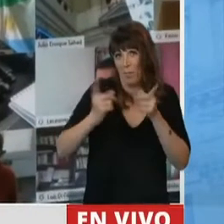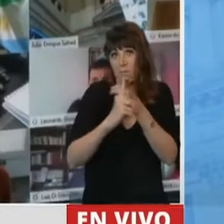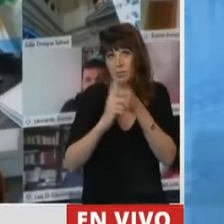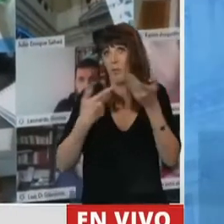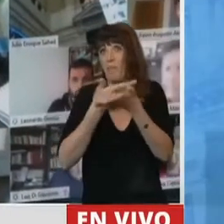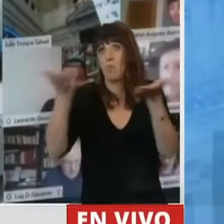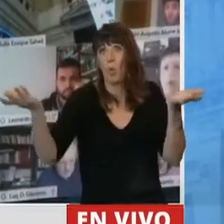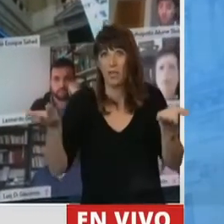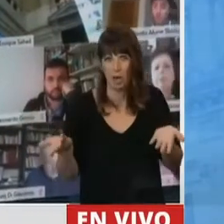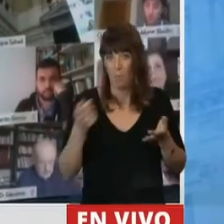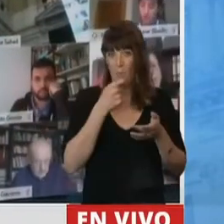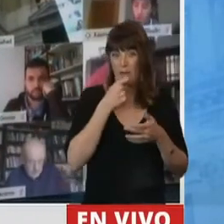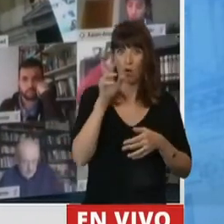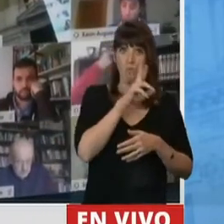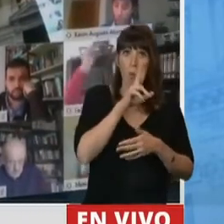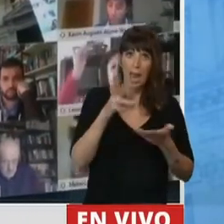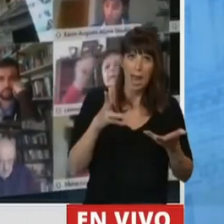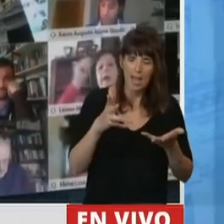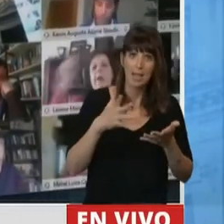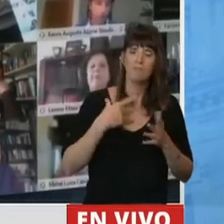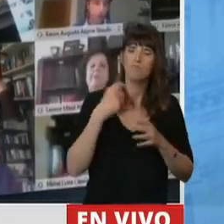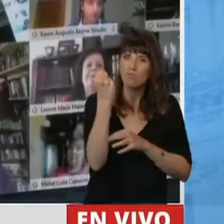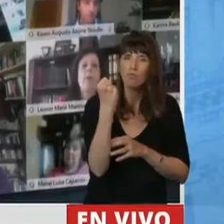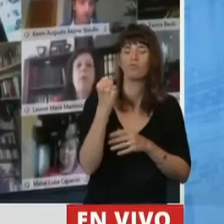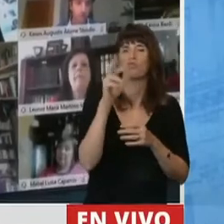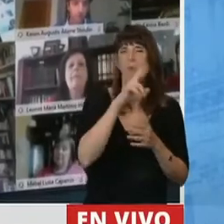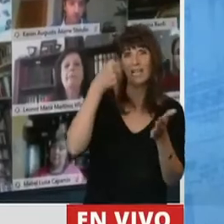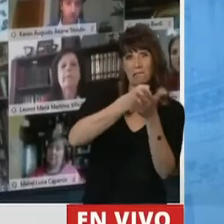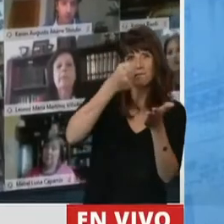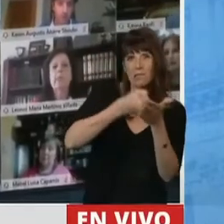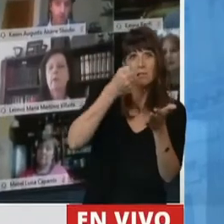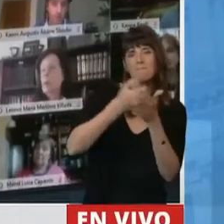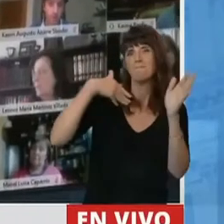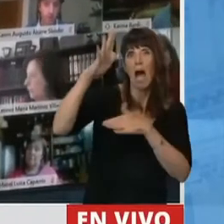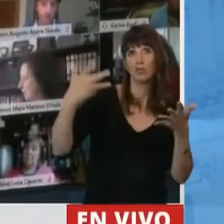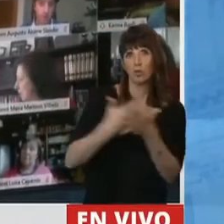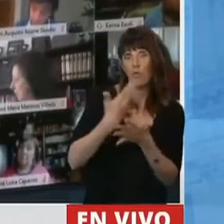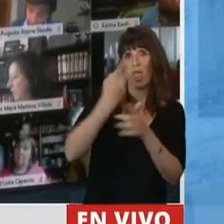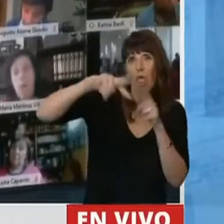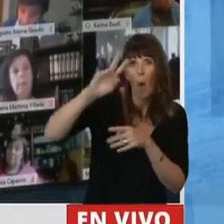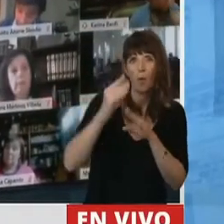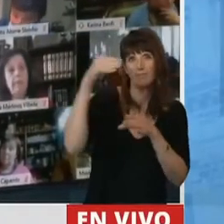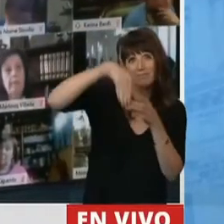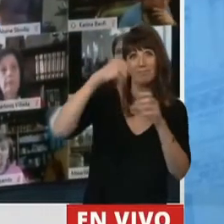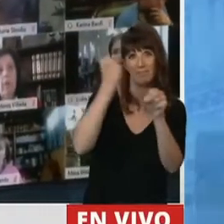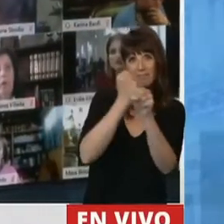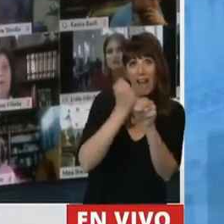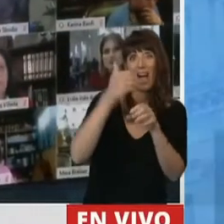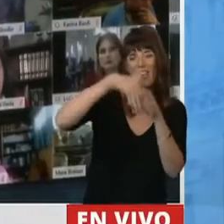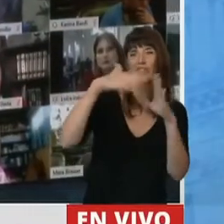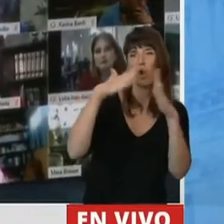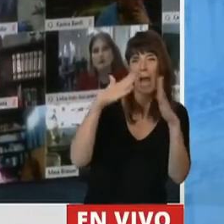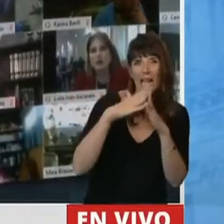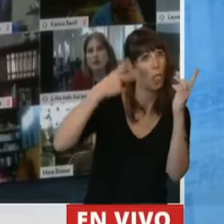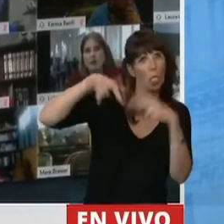nosotras en el feminismo, y que tiene que ver con las mujeres siendo quienes más se hacen cargo del cuidado en sus casas, quienes más se hacen cargo